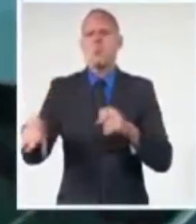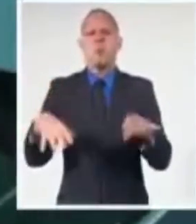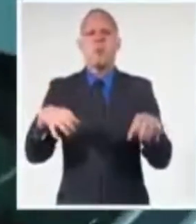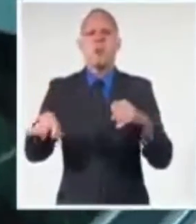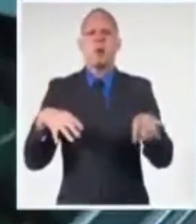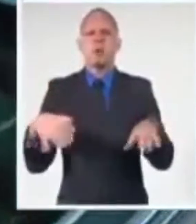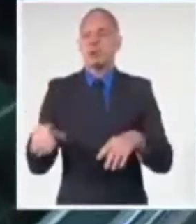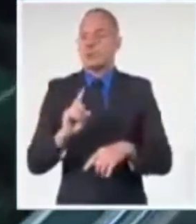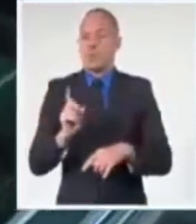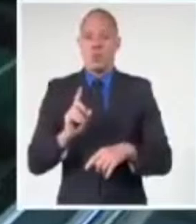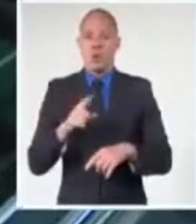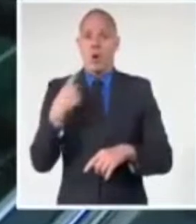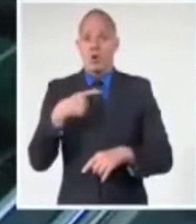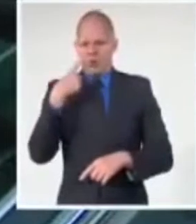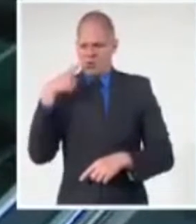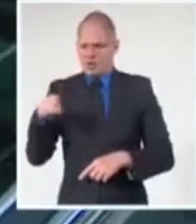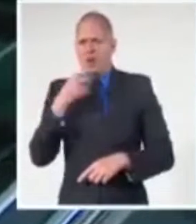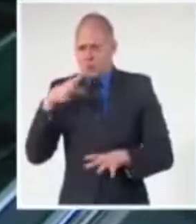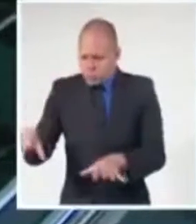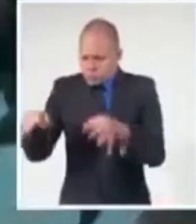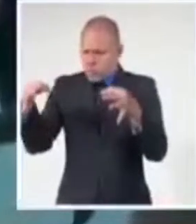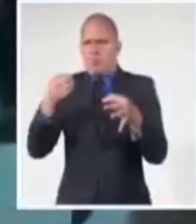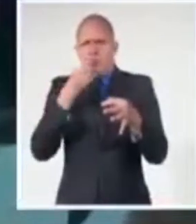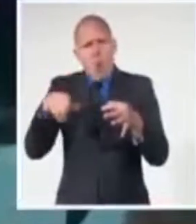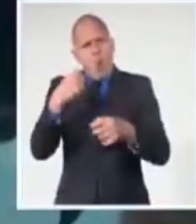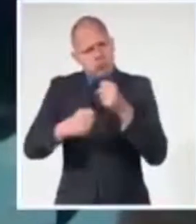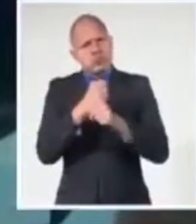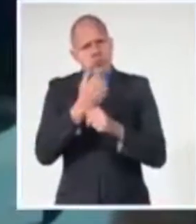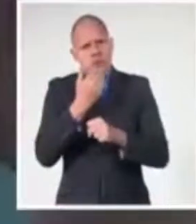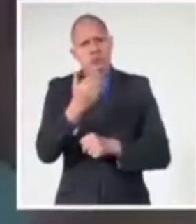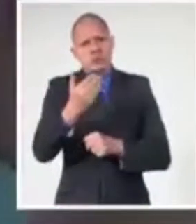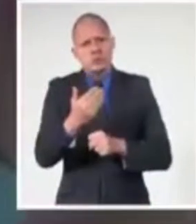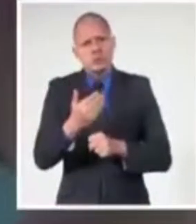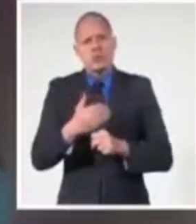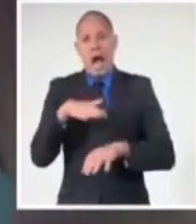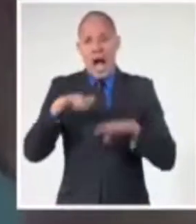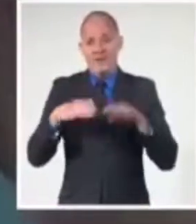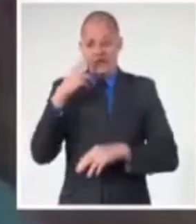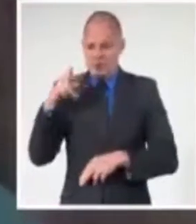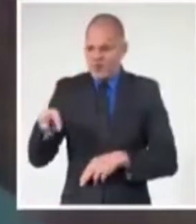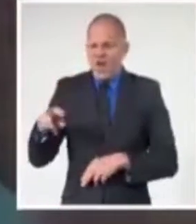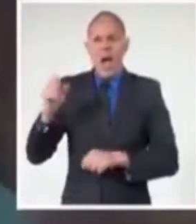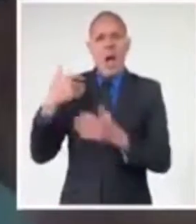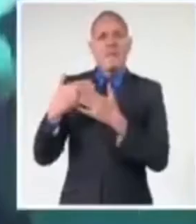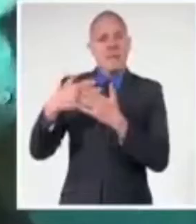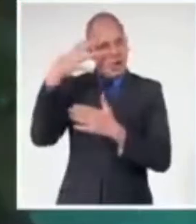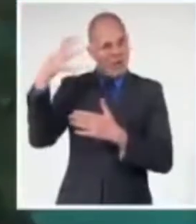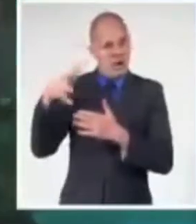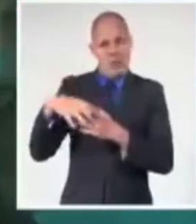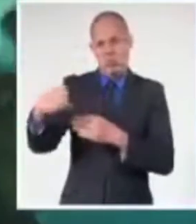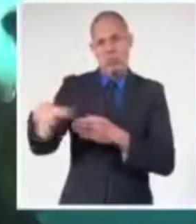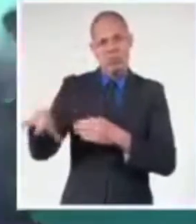Inventiva Nacional se pueden rescatar. Lo hemos hecho varias veces. Una de las cosas que más queremos hacer ahora es buscar máquinas de